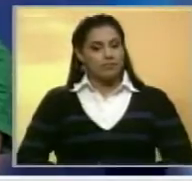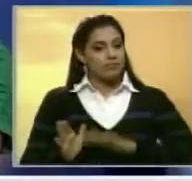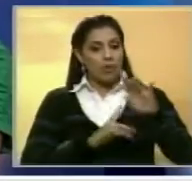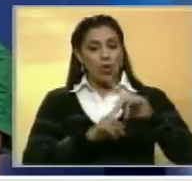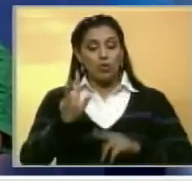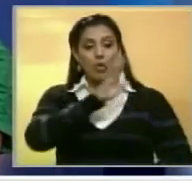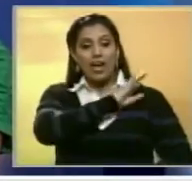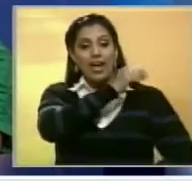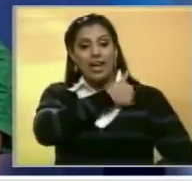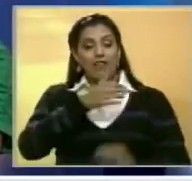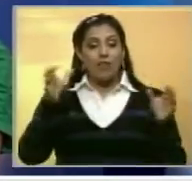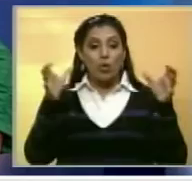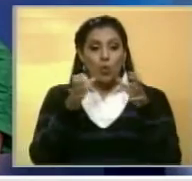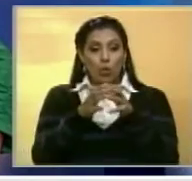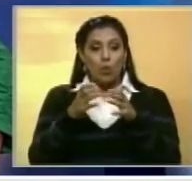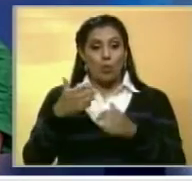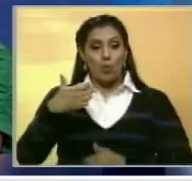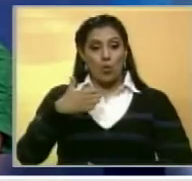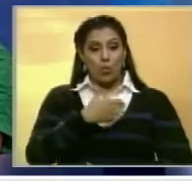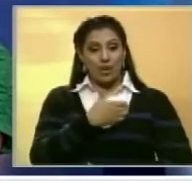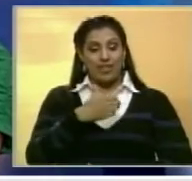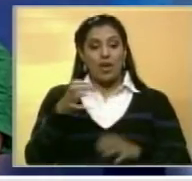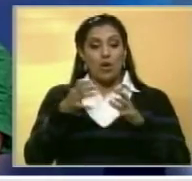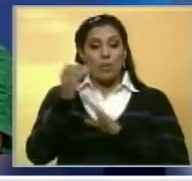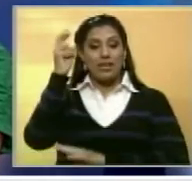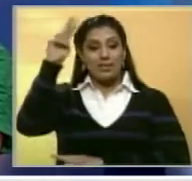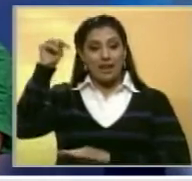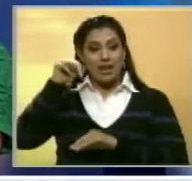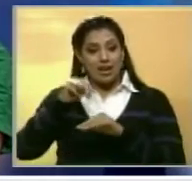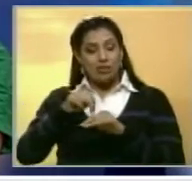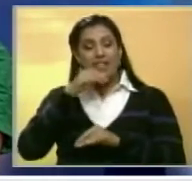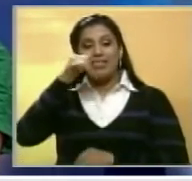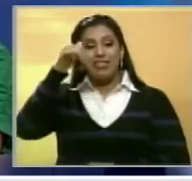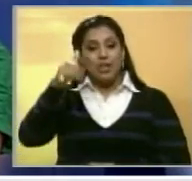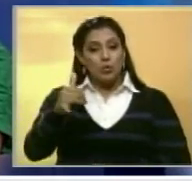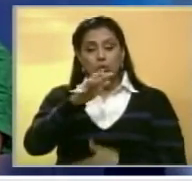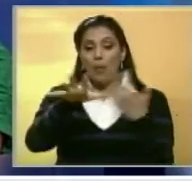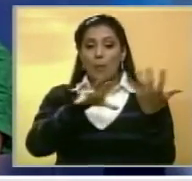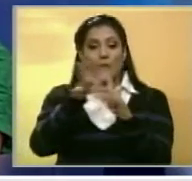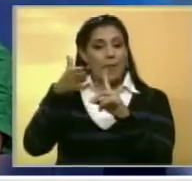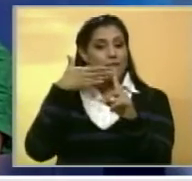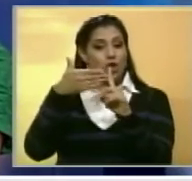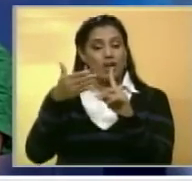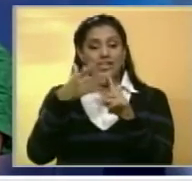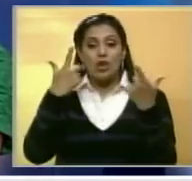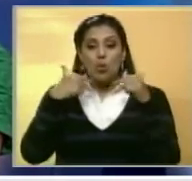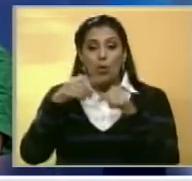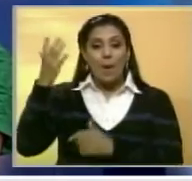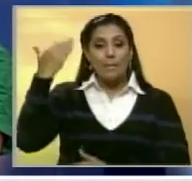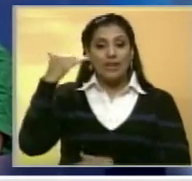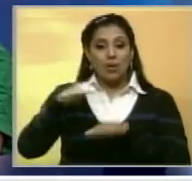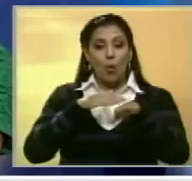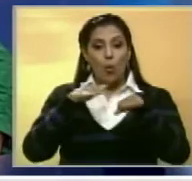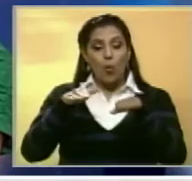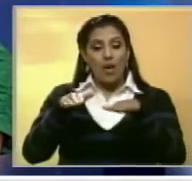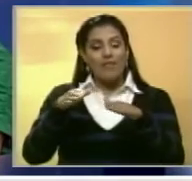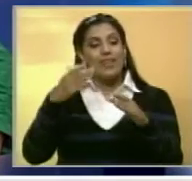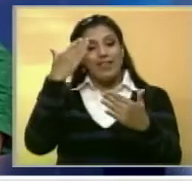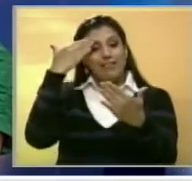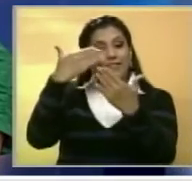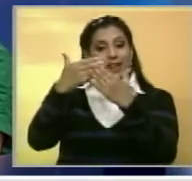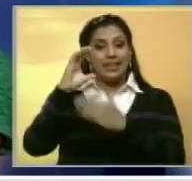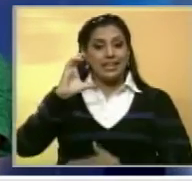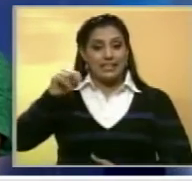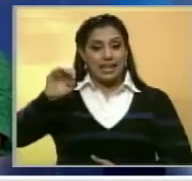El jefe de la bancada de la unidad ante la Asamblea Nacional, Julio Borges, denunció los hechos de violencia que se registraron el pasado jueves frente al Consejo